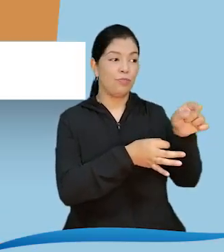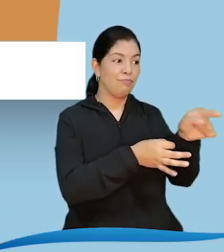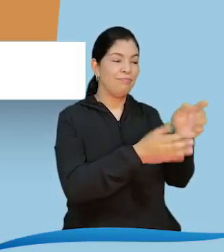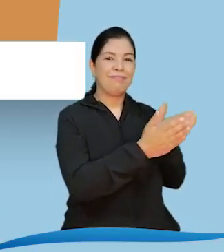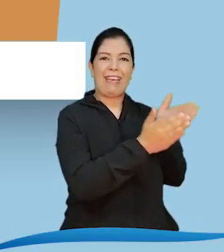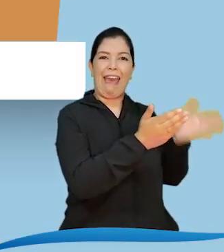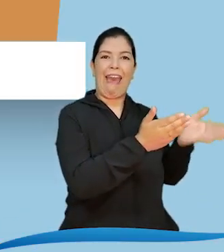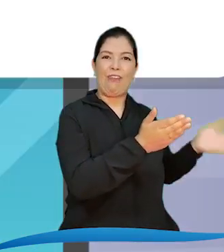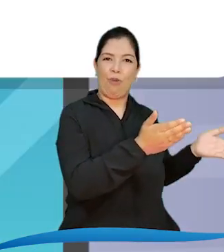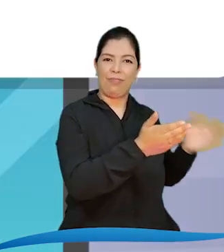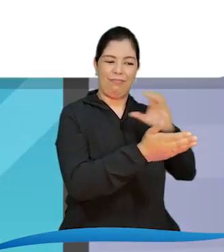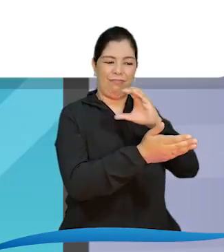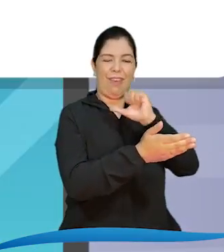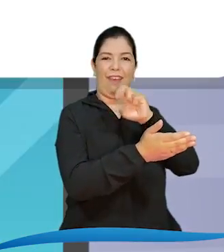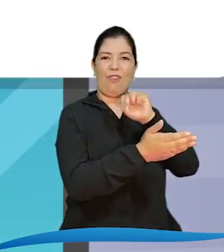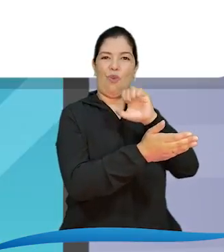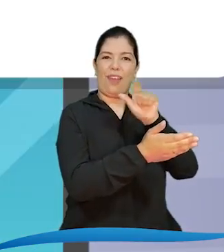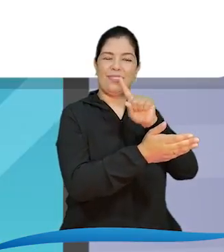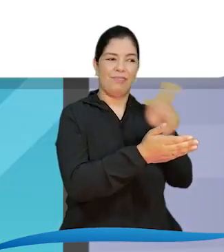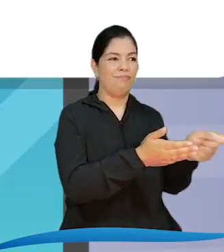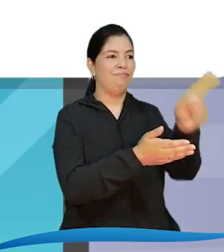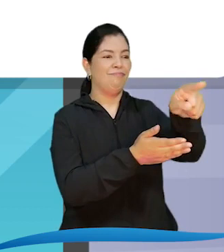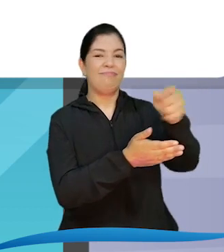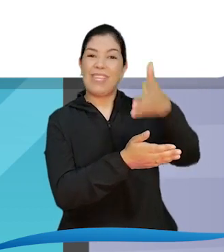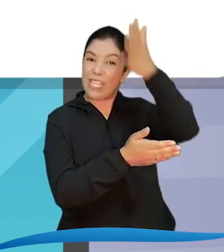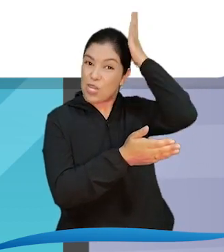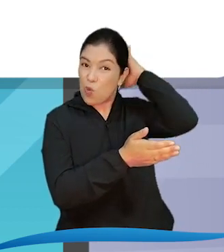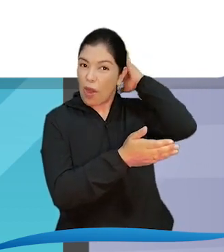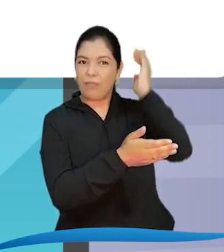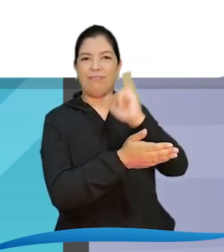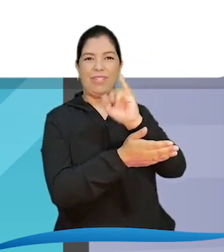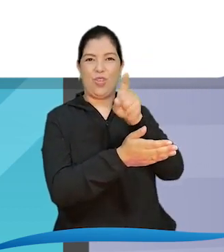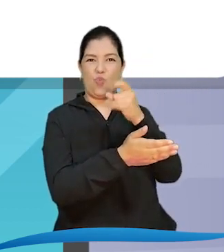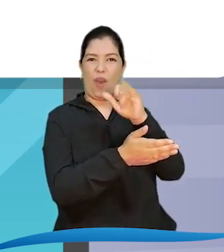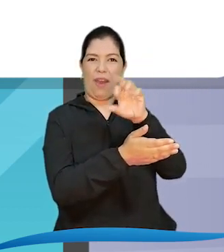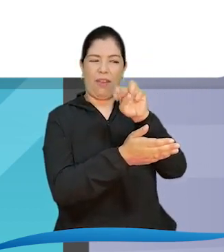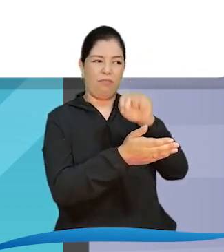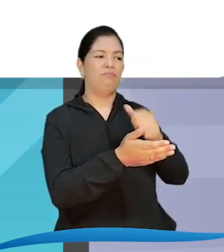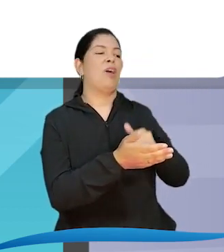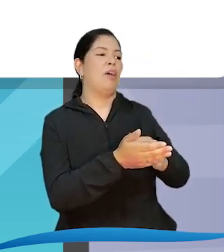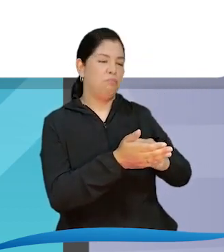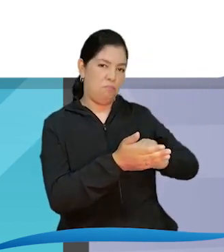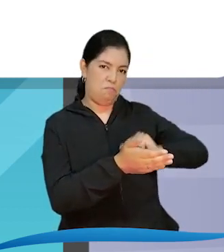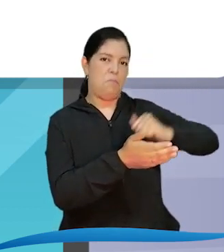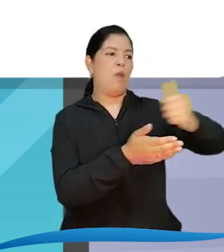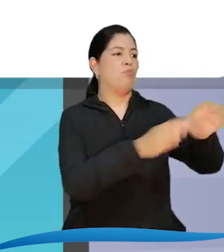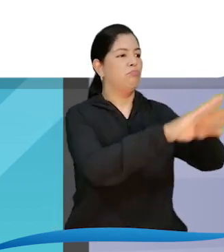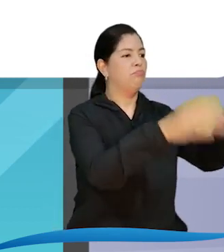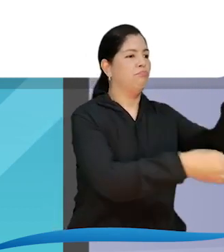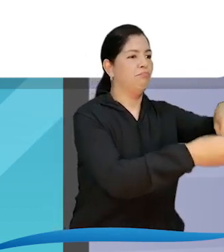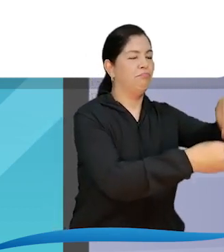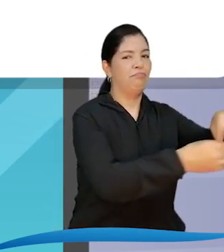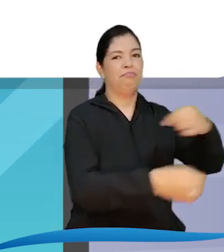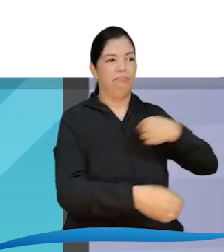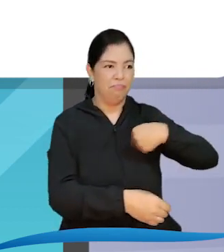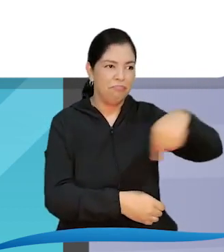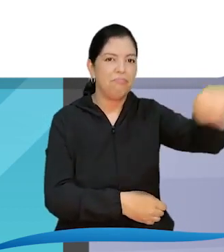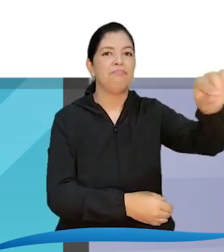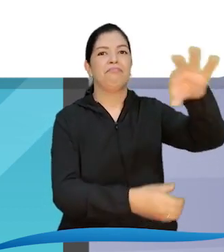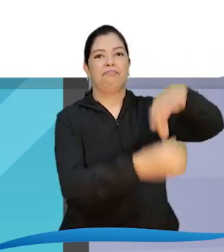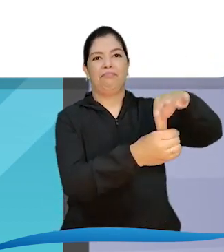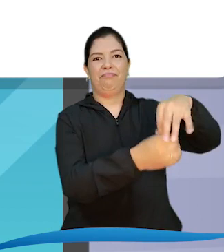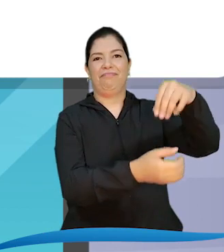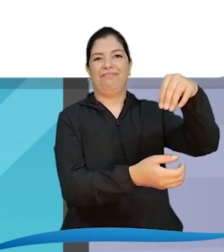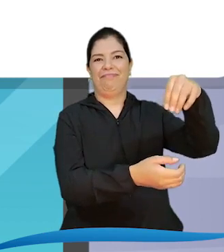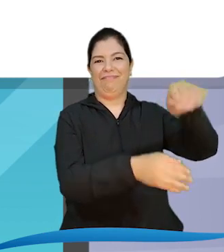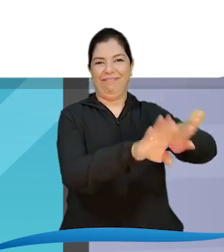Perfecto En el acto administrativo también se había fijado que el horario del puesto de votación fijo sería de lunes